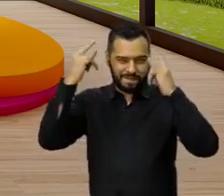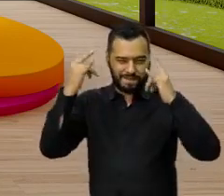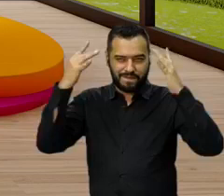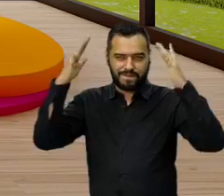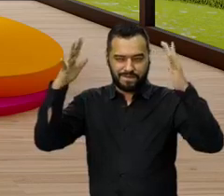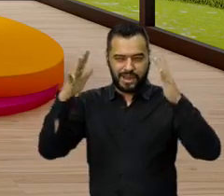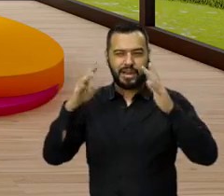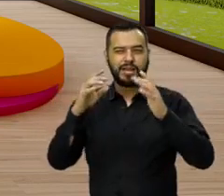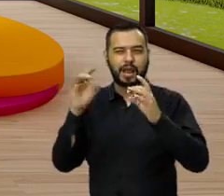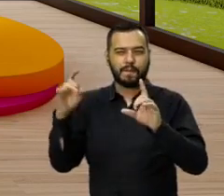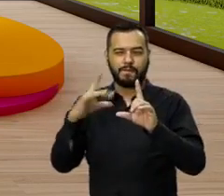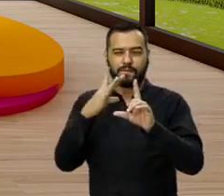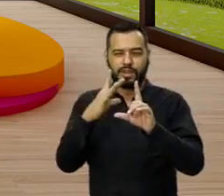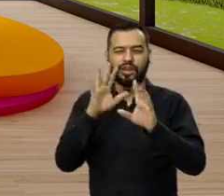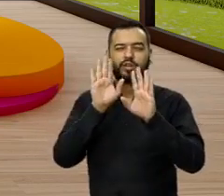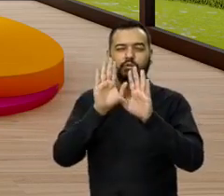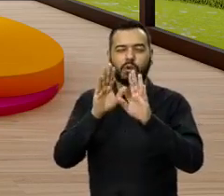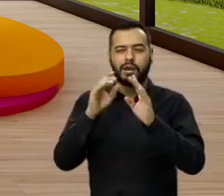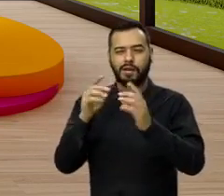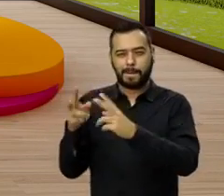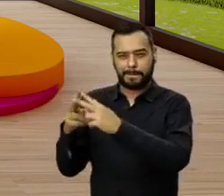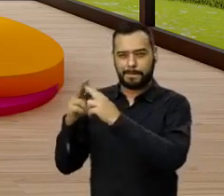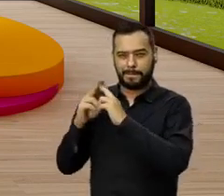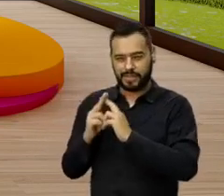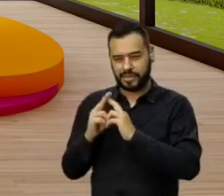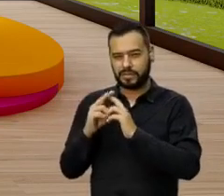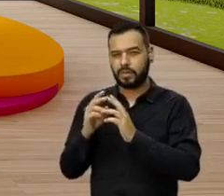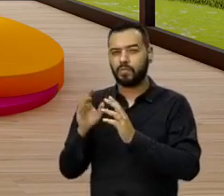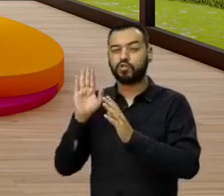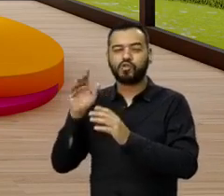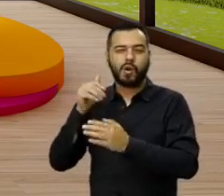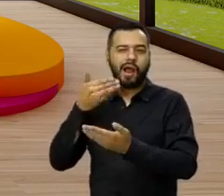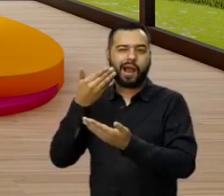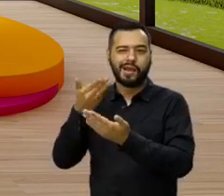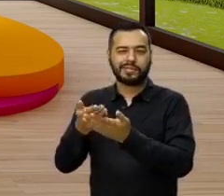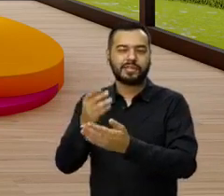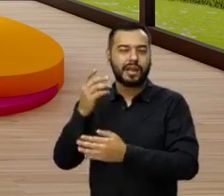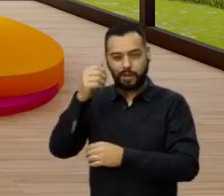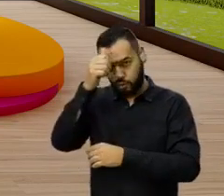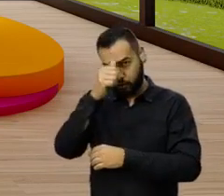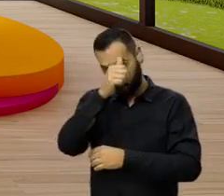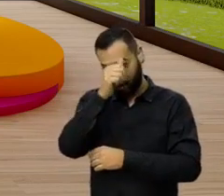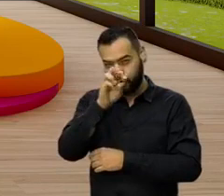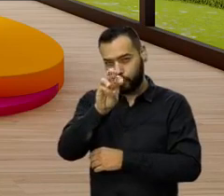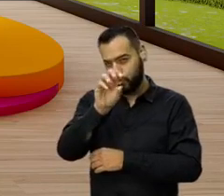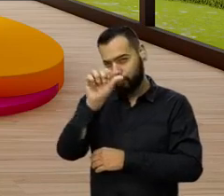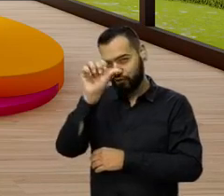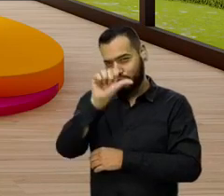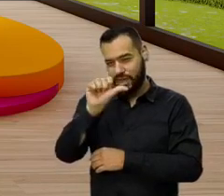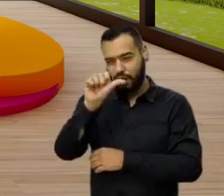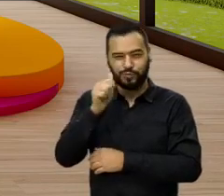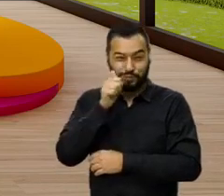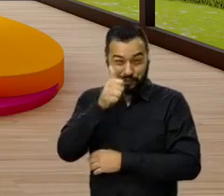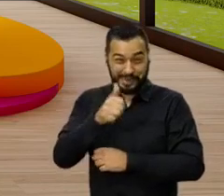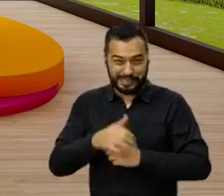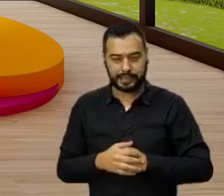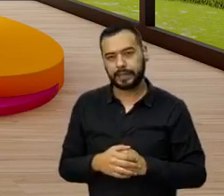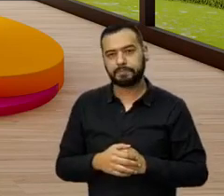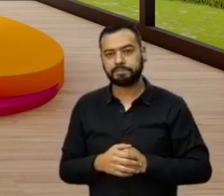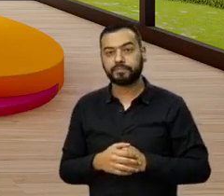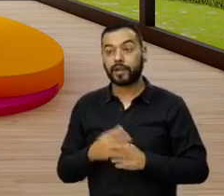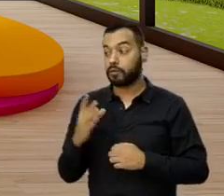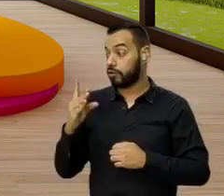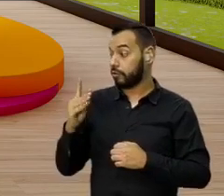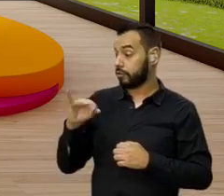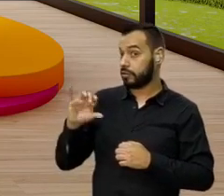virtual de vivienda y crédito hipotecario Compensar hasta mañana, domingo, 8 de agosto. Bueno, Diana, Andrea,